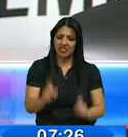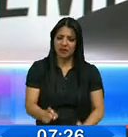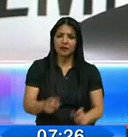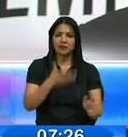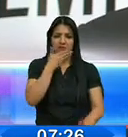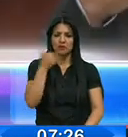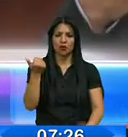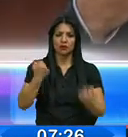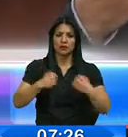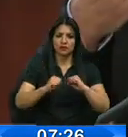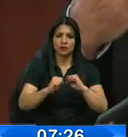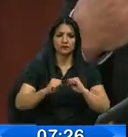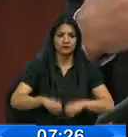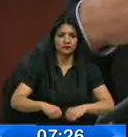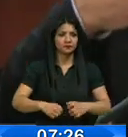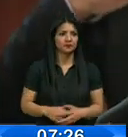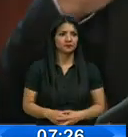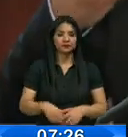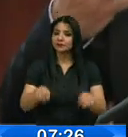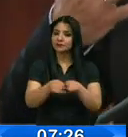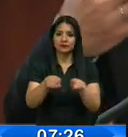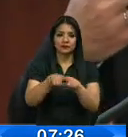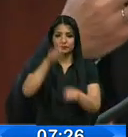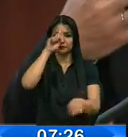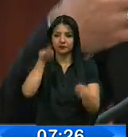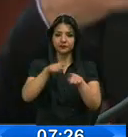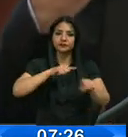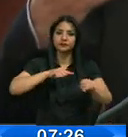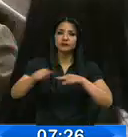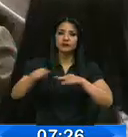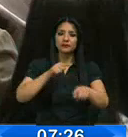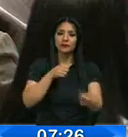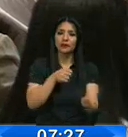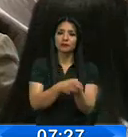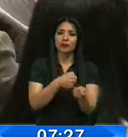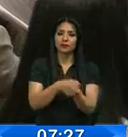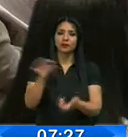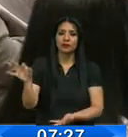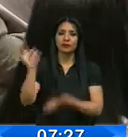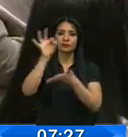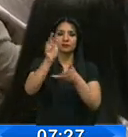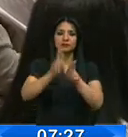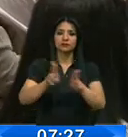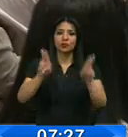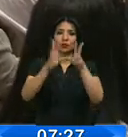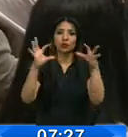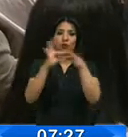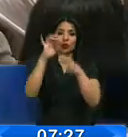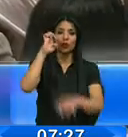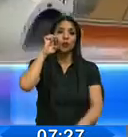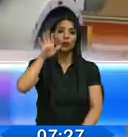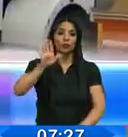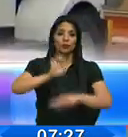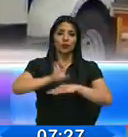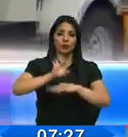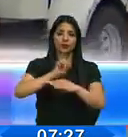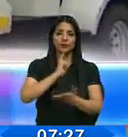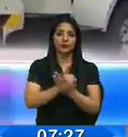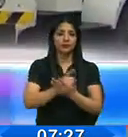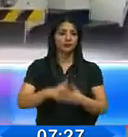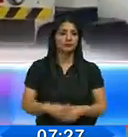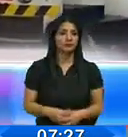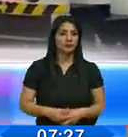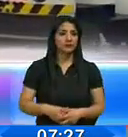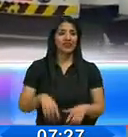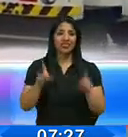tanto, mejores esfuerzos. Con el mismo criterio concuerda el jefe de cooperación de la Delegación de la Unión Europea para el Ecuador. Menciona que aún se